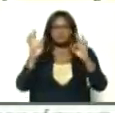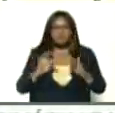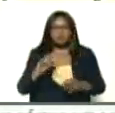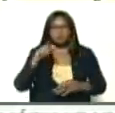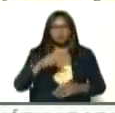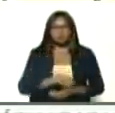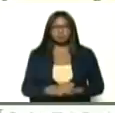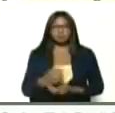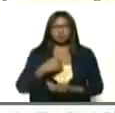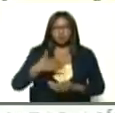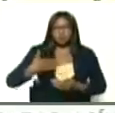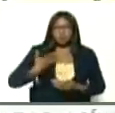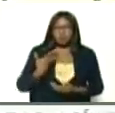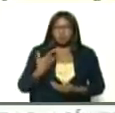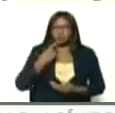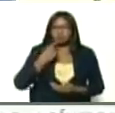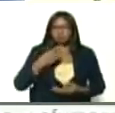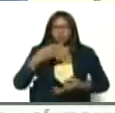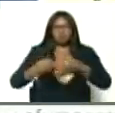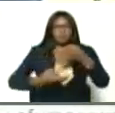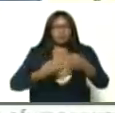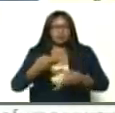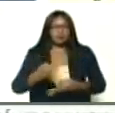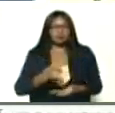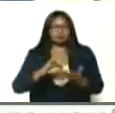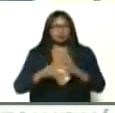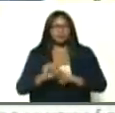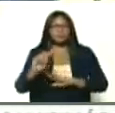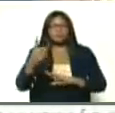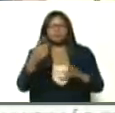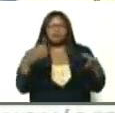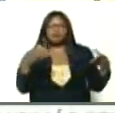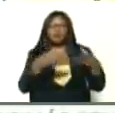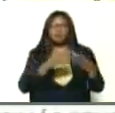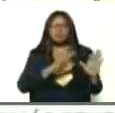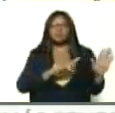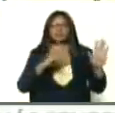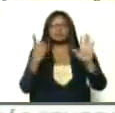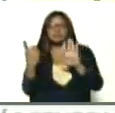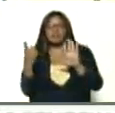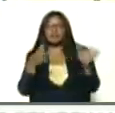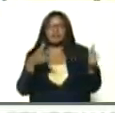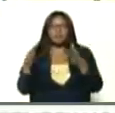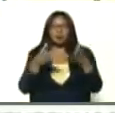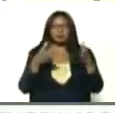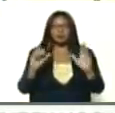pudiéramos decir, que esa primera etapa, el 16 de marzo,